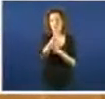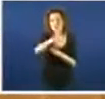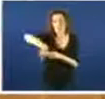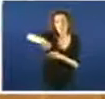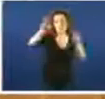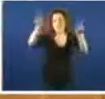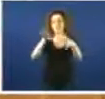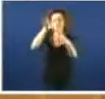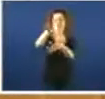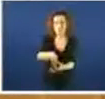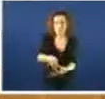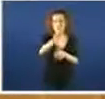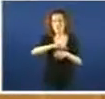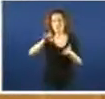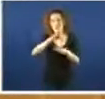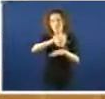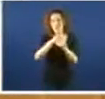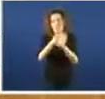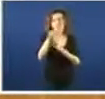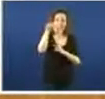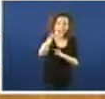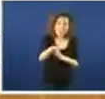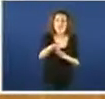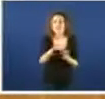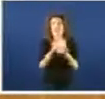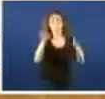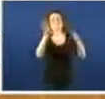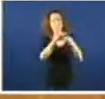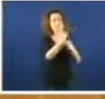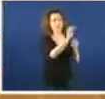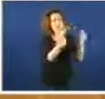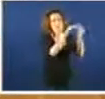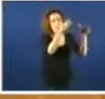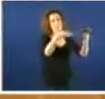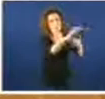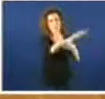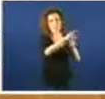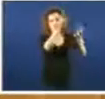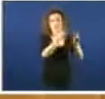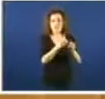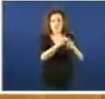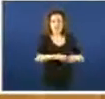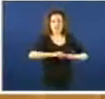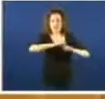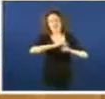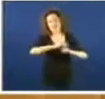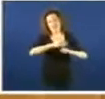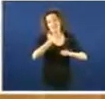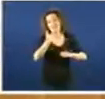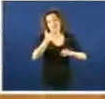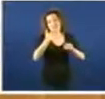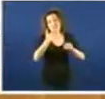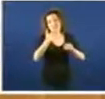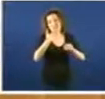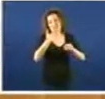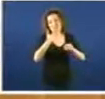e estamos de acordo co PP, debido a maior esperanza de vida. Tendo en conta datos, do propio Instituto Galego de Estadística, o 15